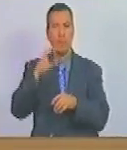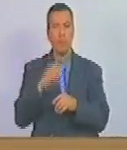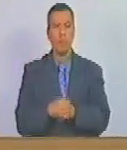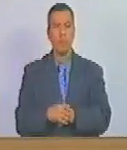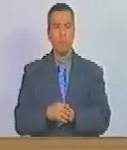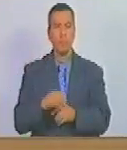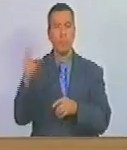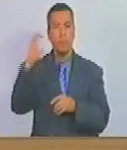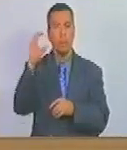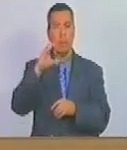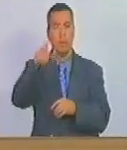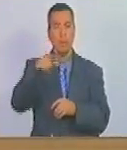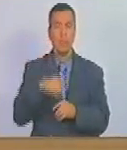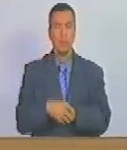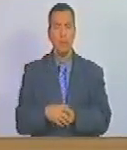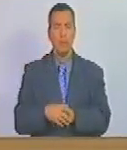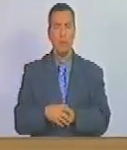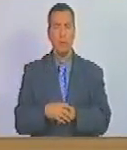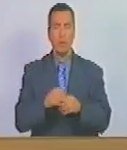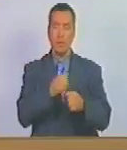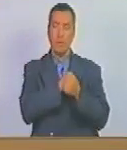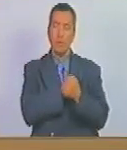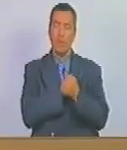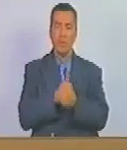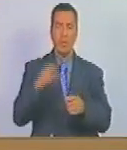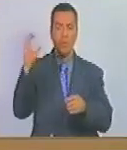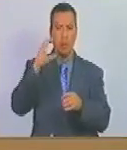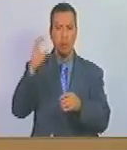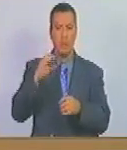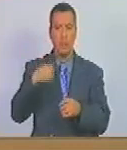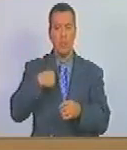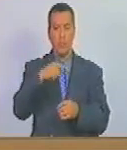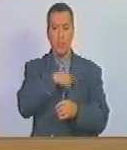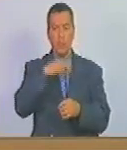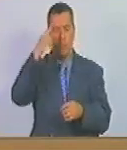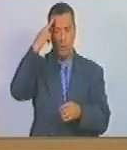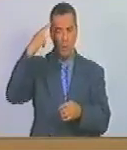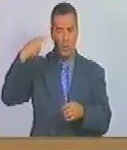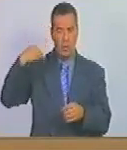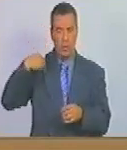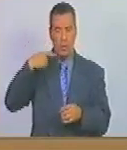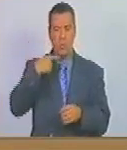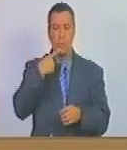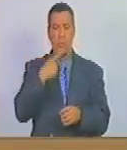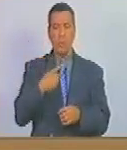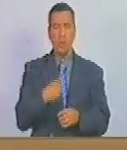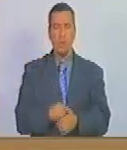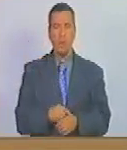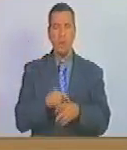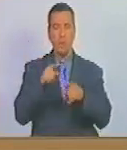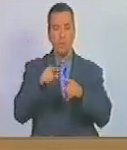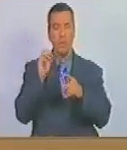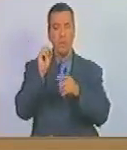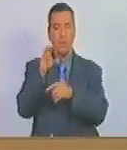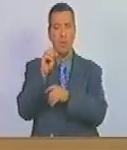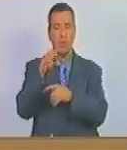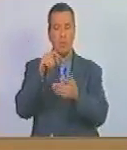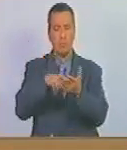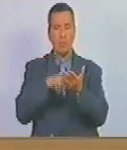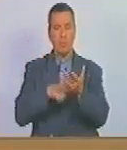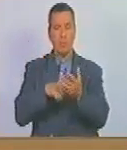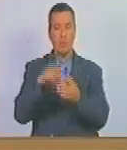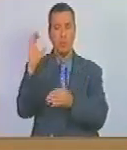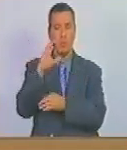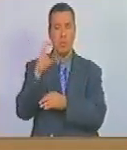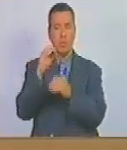caracas la querida caracas yo con orgullo hoy estoy acá en esta tribuna como